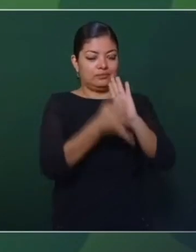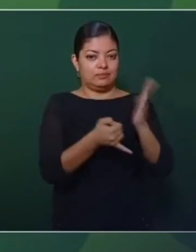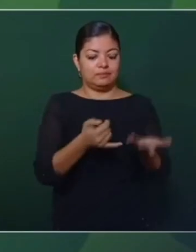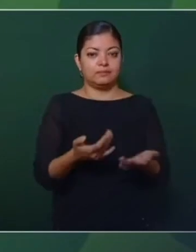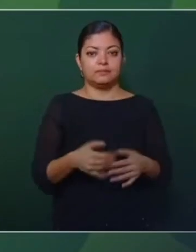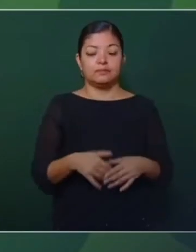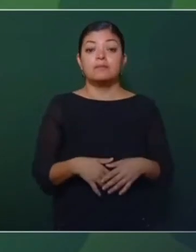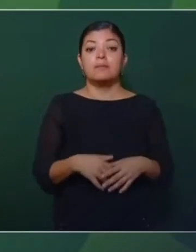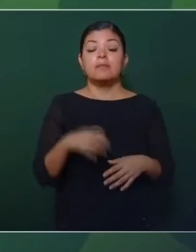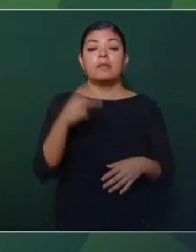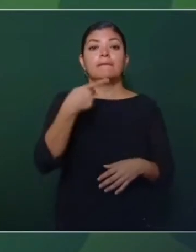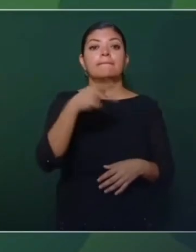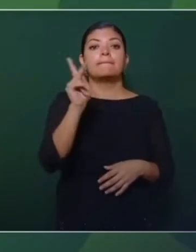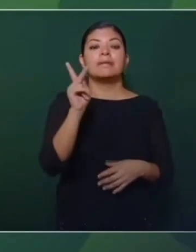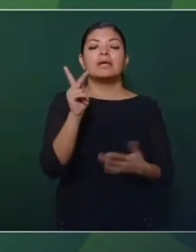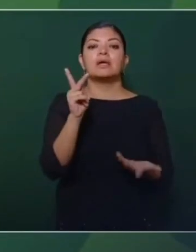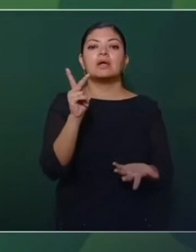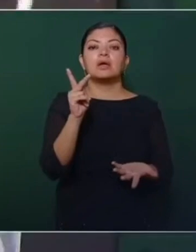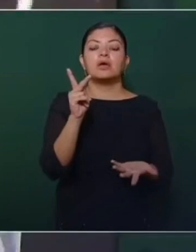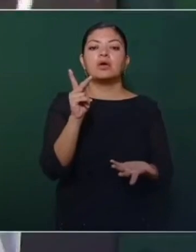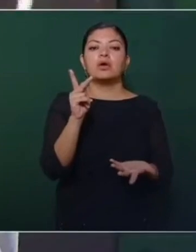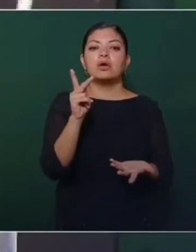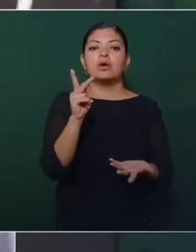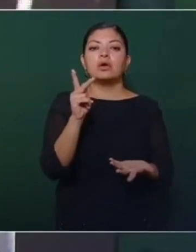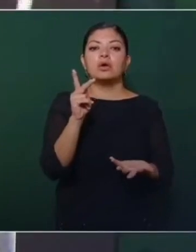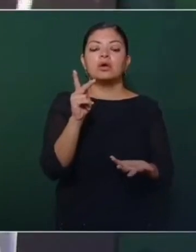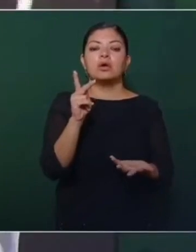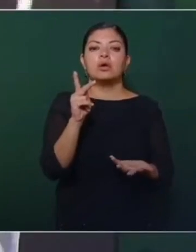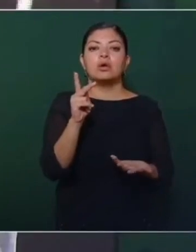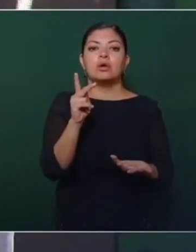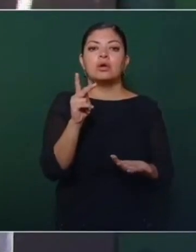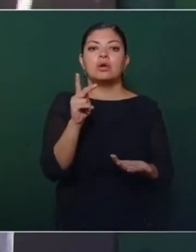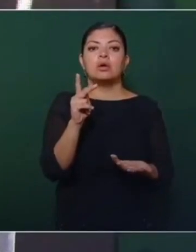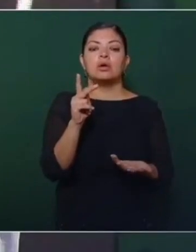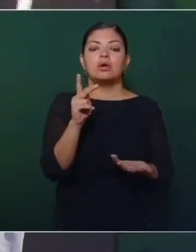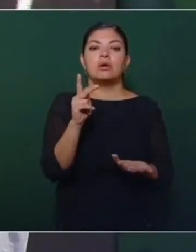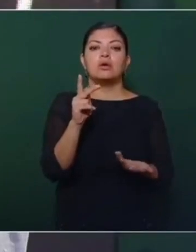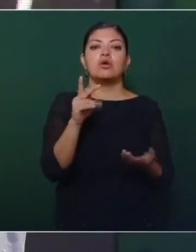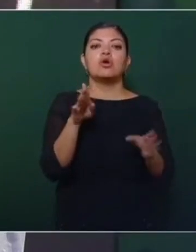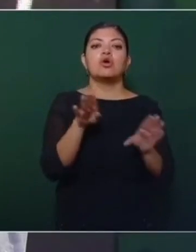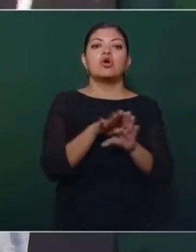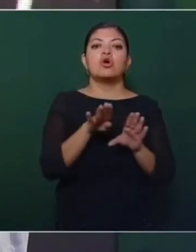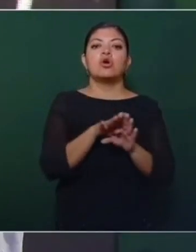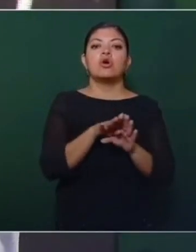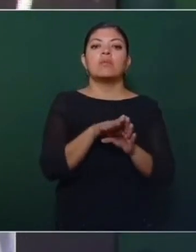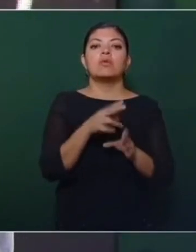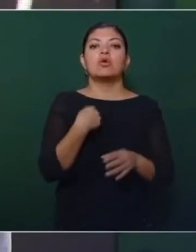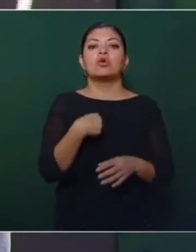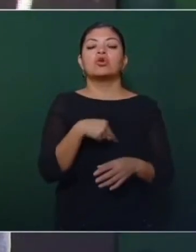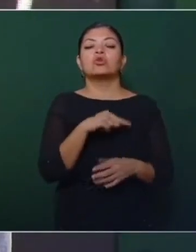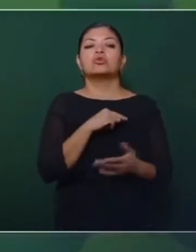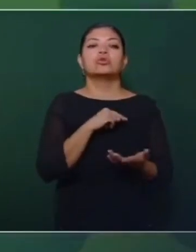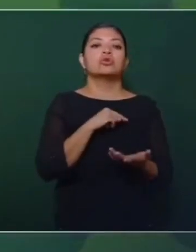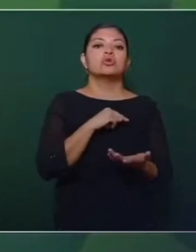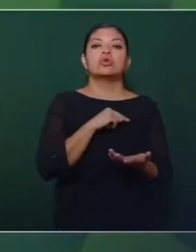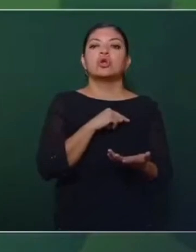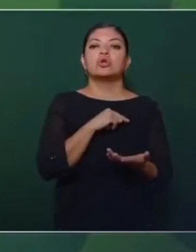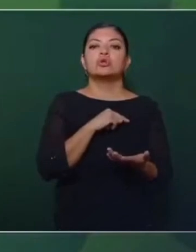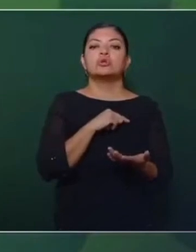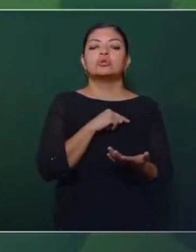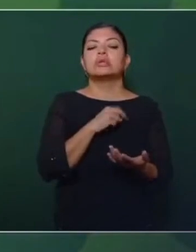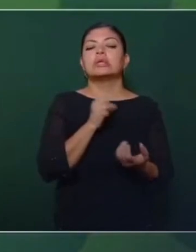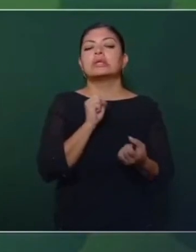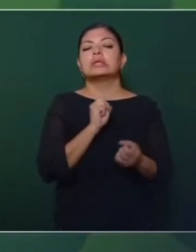a ceder, porque es un